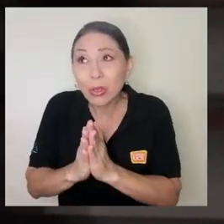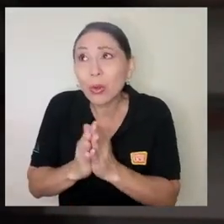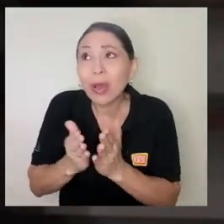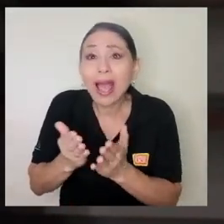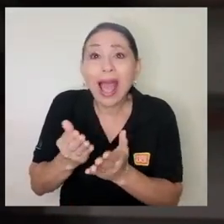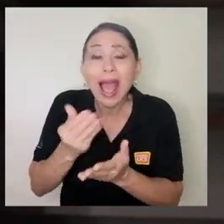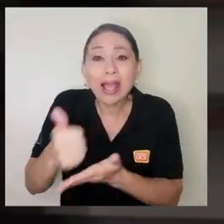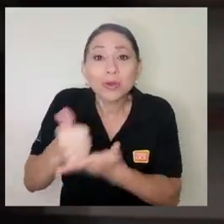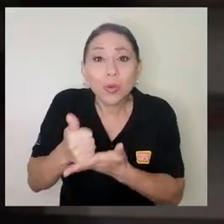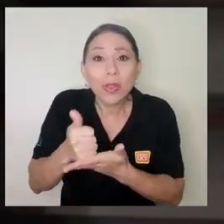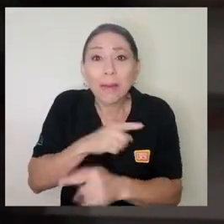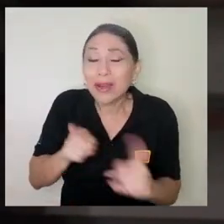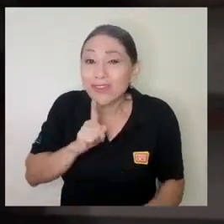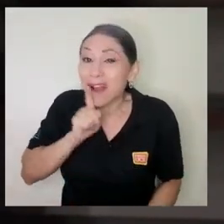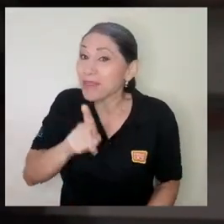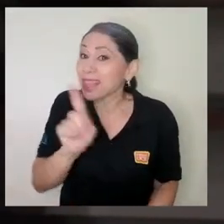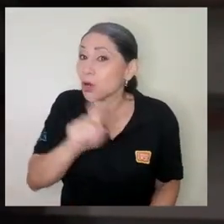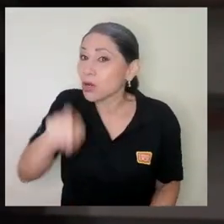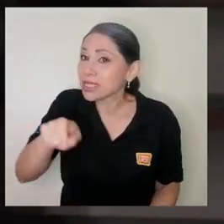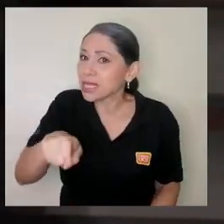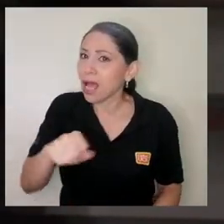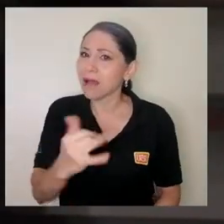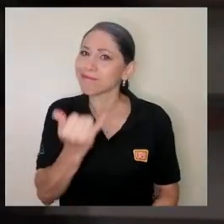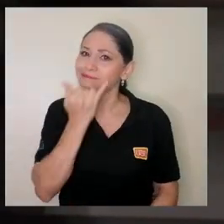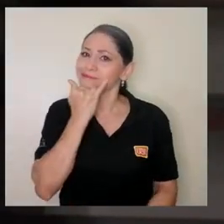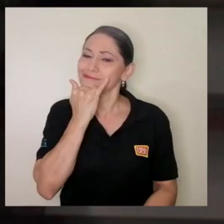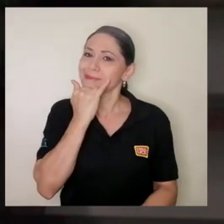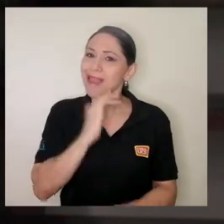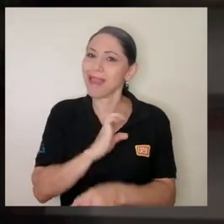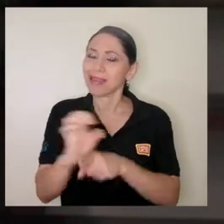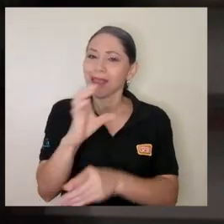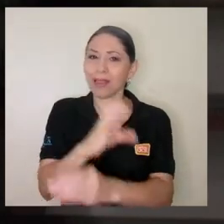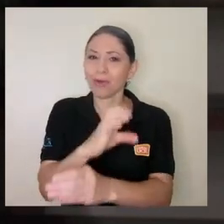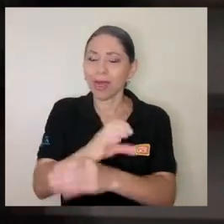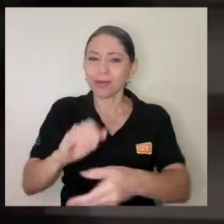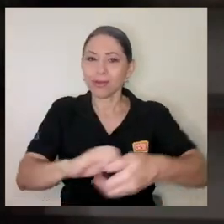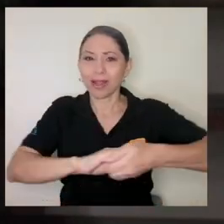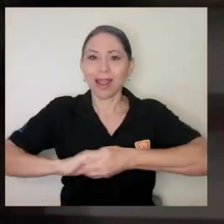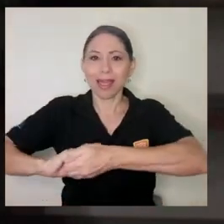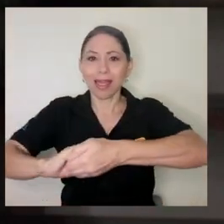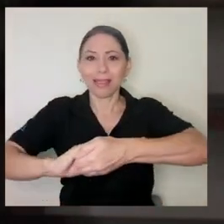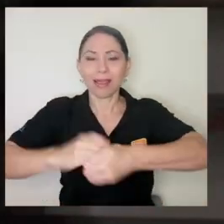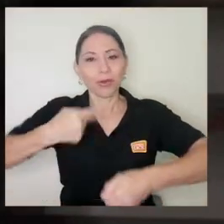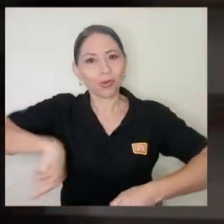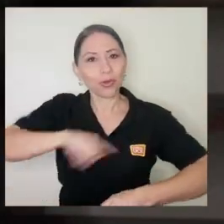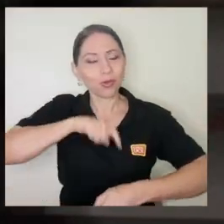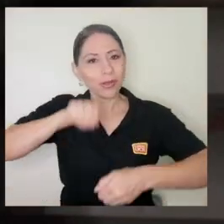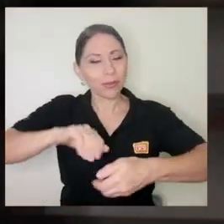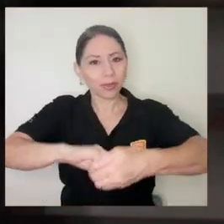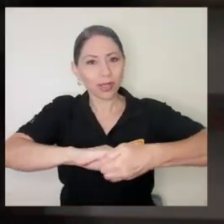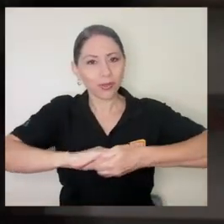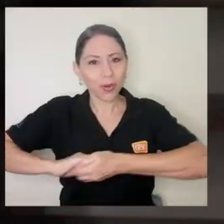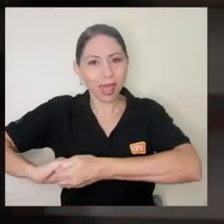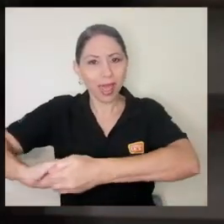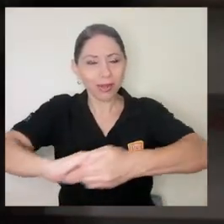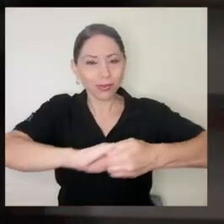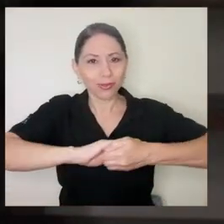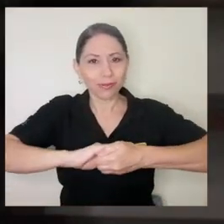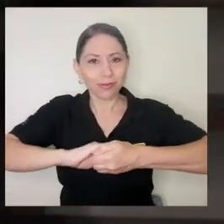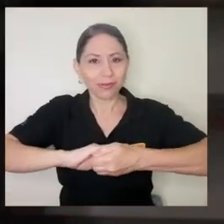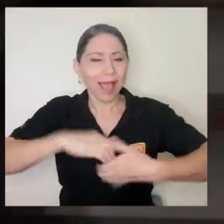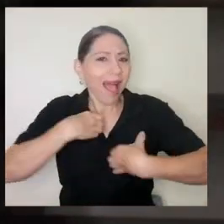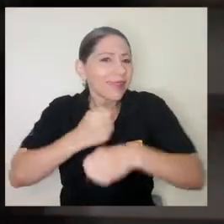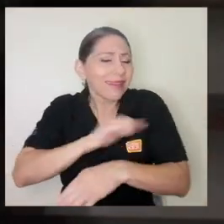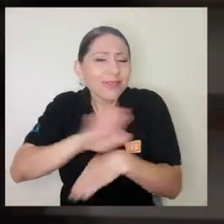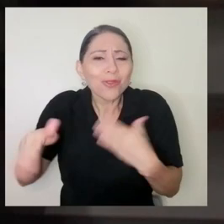necesitarlo ahí hay una falla en la ética del cuidado y de la solidaridad entonces tenemos que ser solidarios en ese sentido también y hacer todo